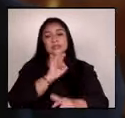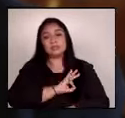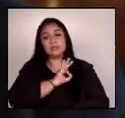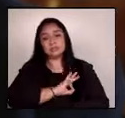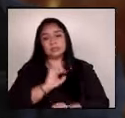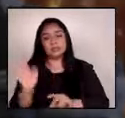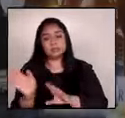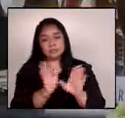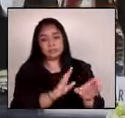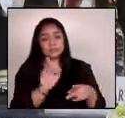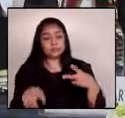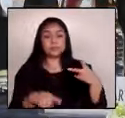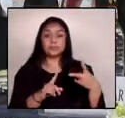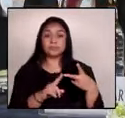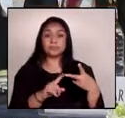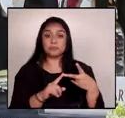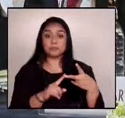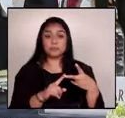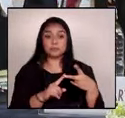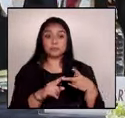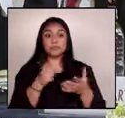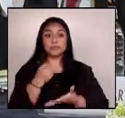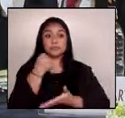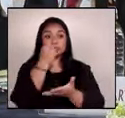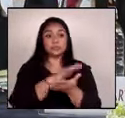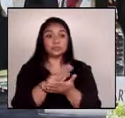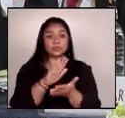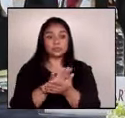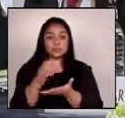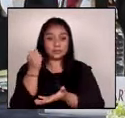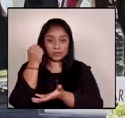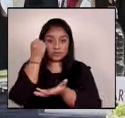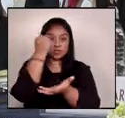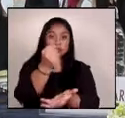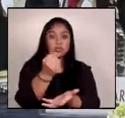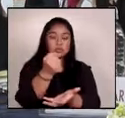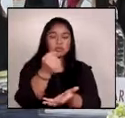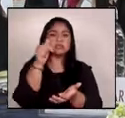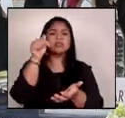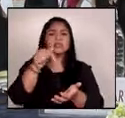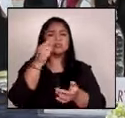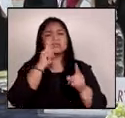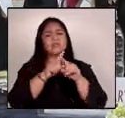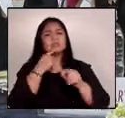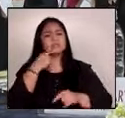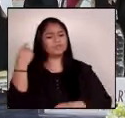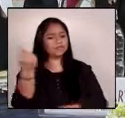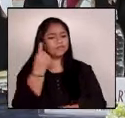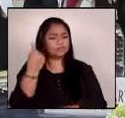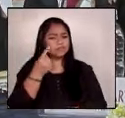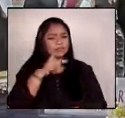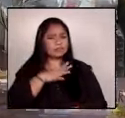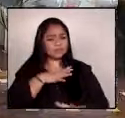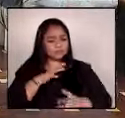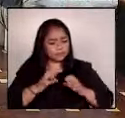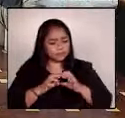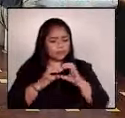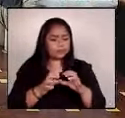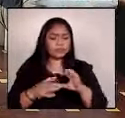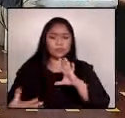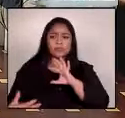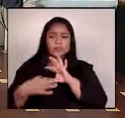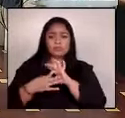Segundo, la promoción de inversiones. En este ámbito, valoramos grandemente el esfuerzo de nuestros aliados en el